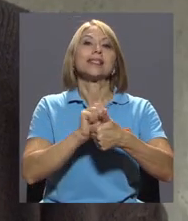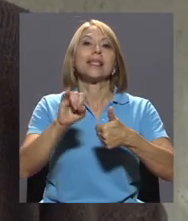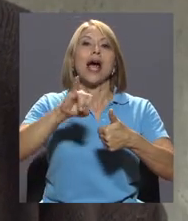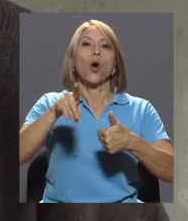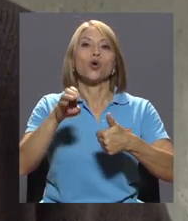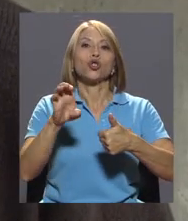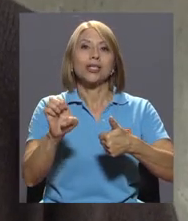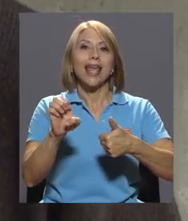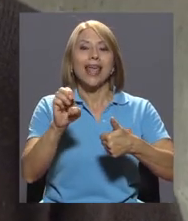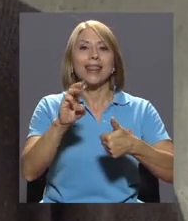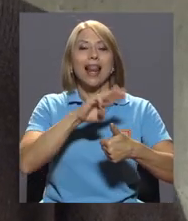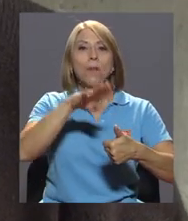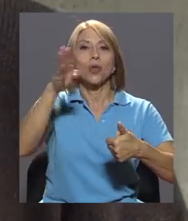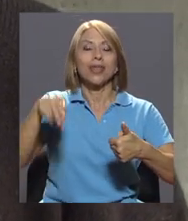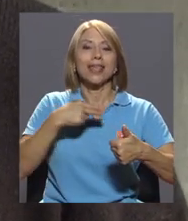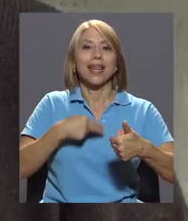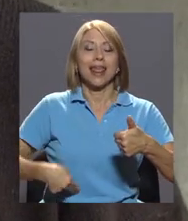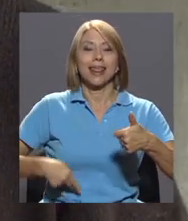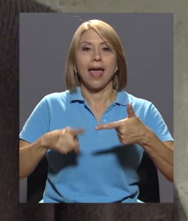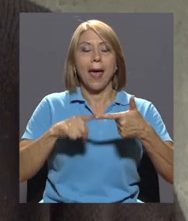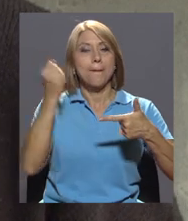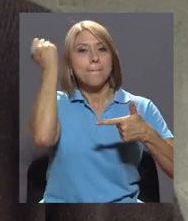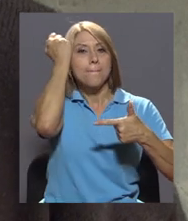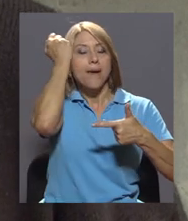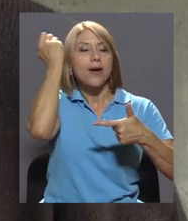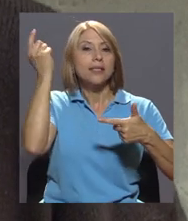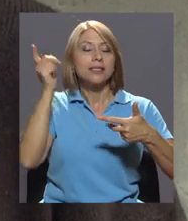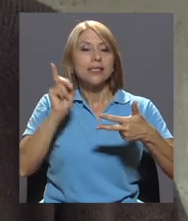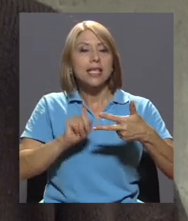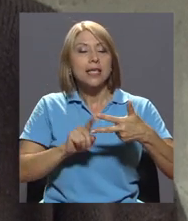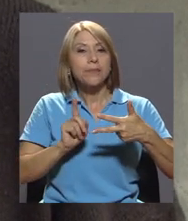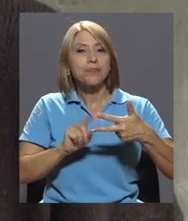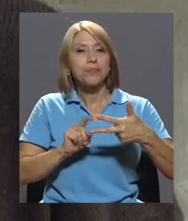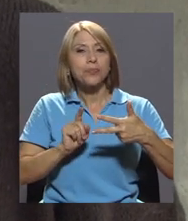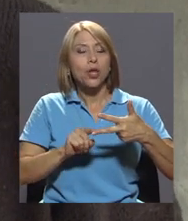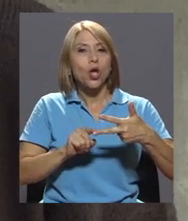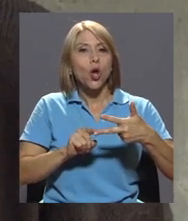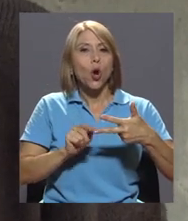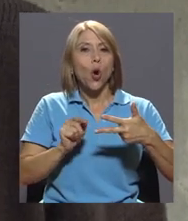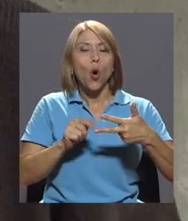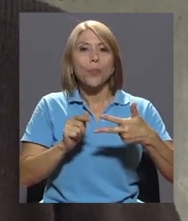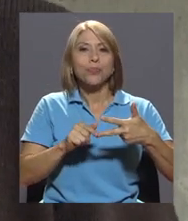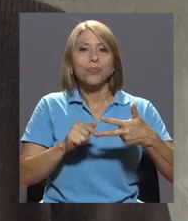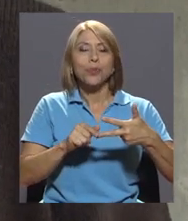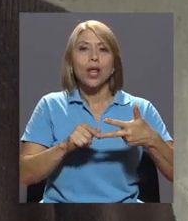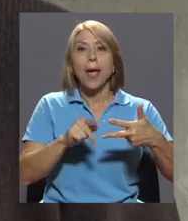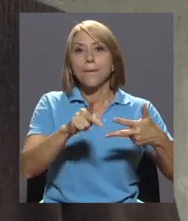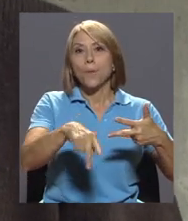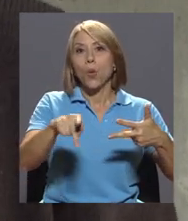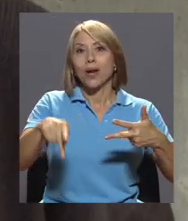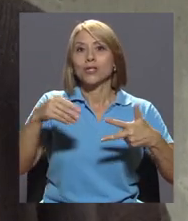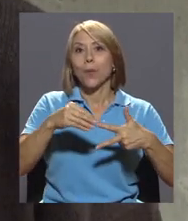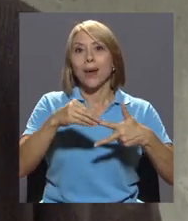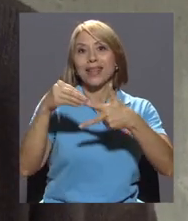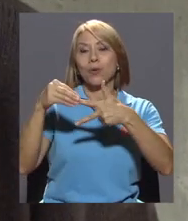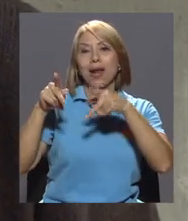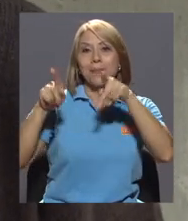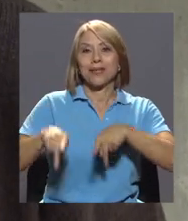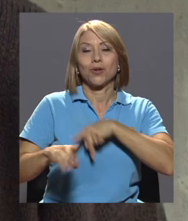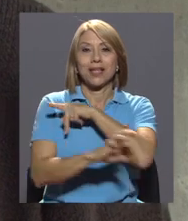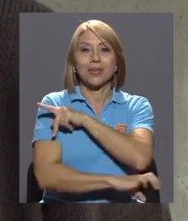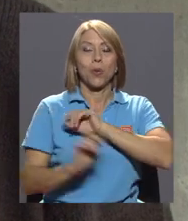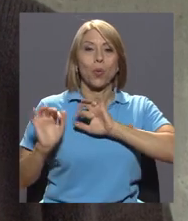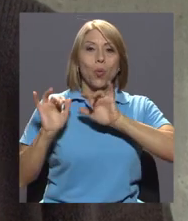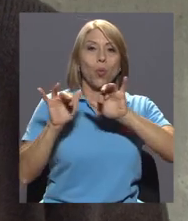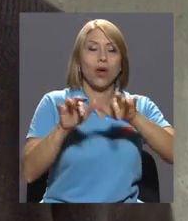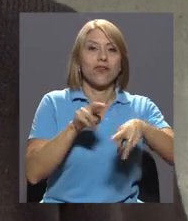Montaña, en Heredia, en la comunidad de Pavas y con una población particular que son migrantes